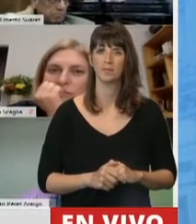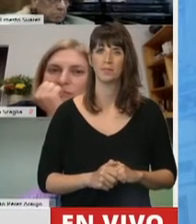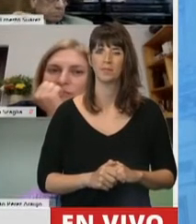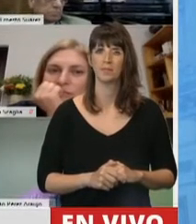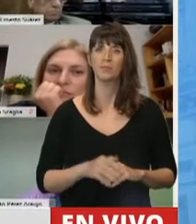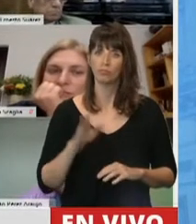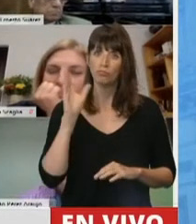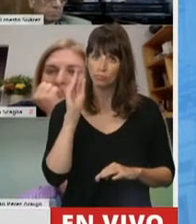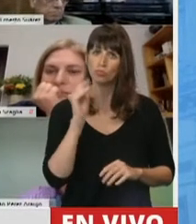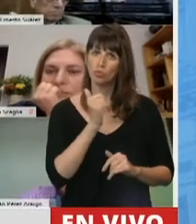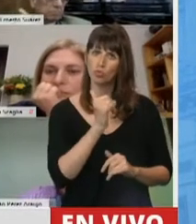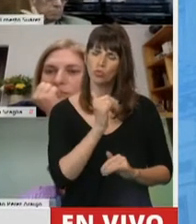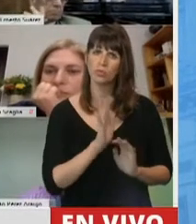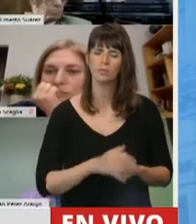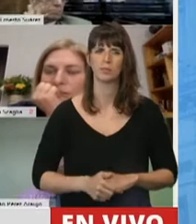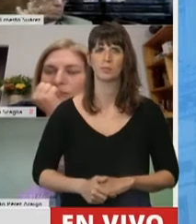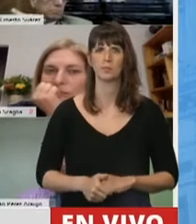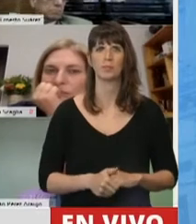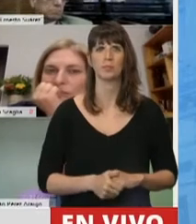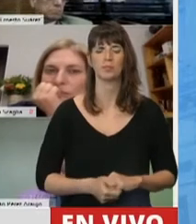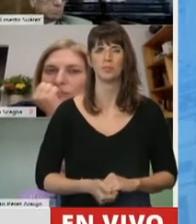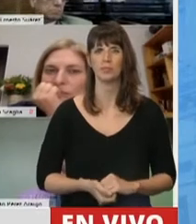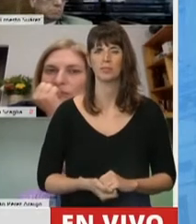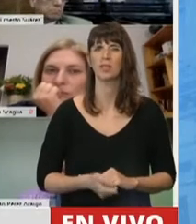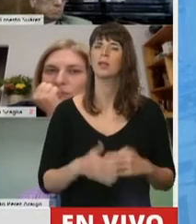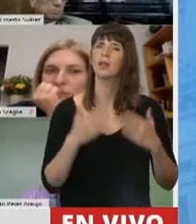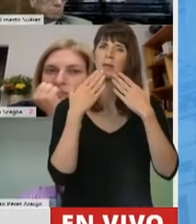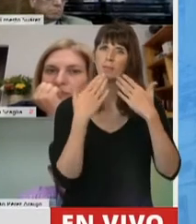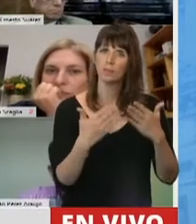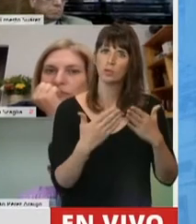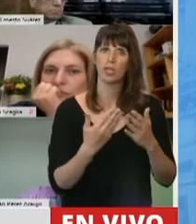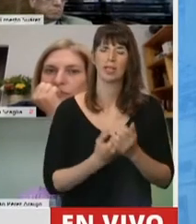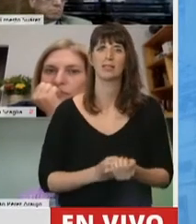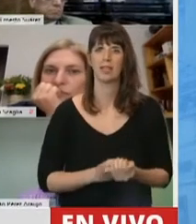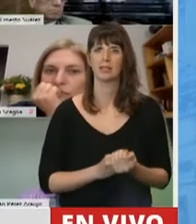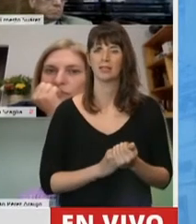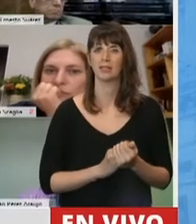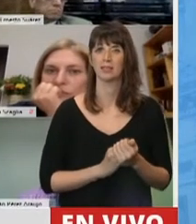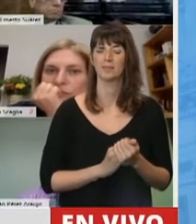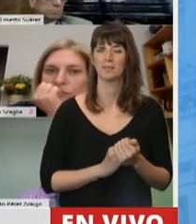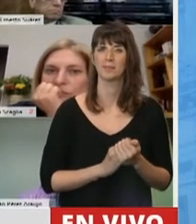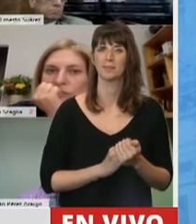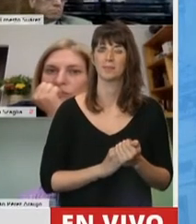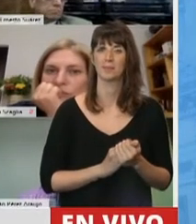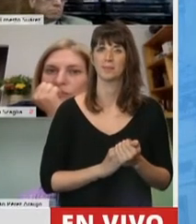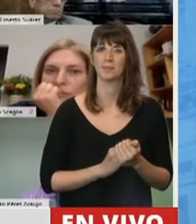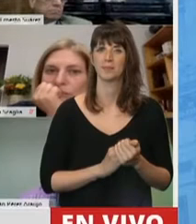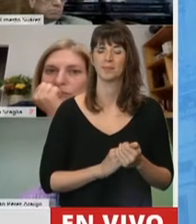Sí, Soledad. Bueno, señor presidente, muchas gracias. Simplemente paramos.